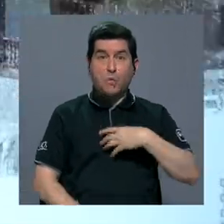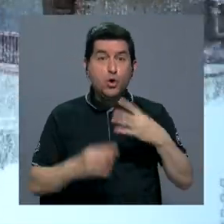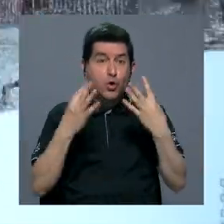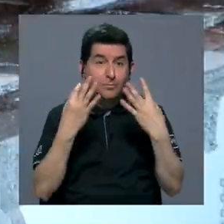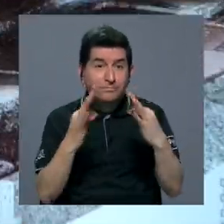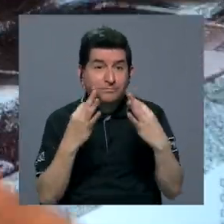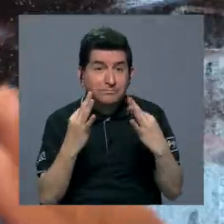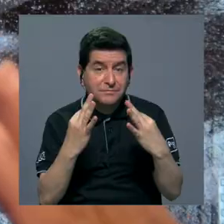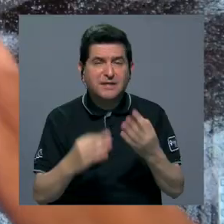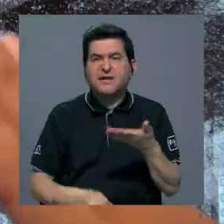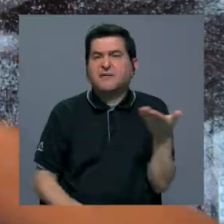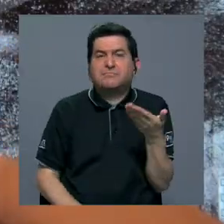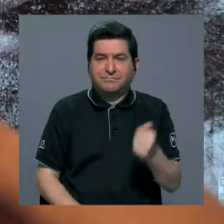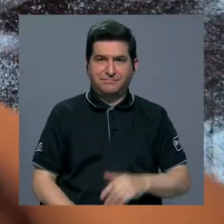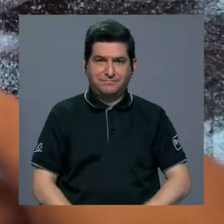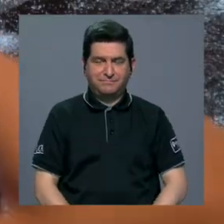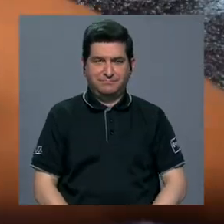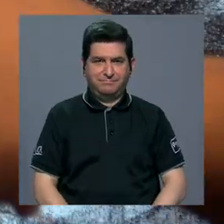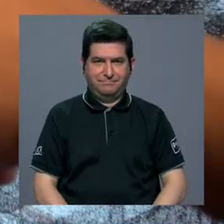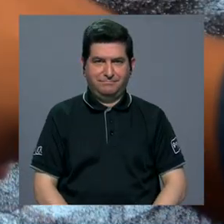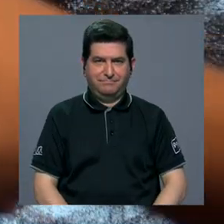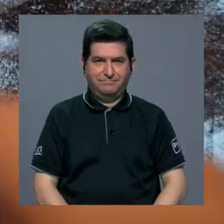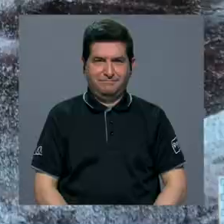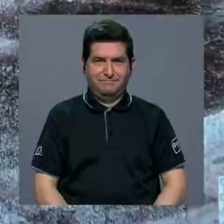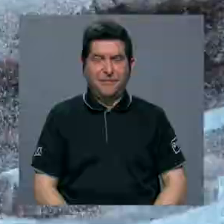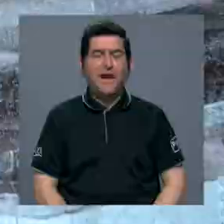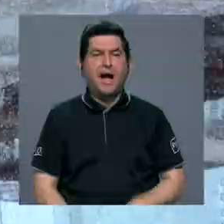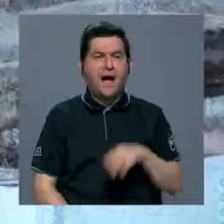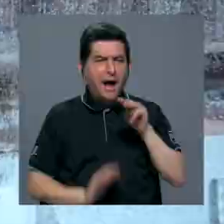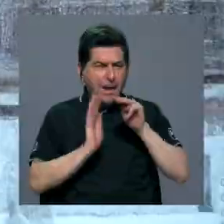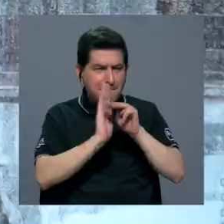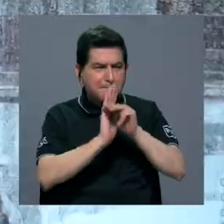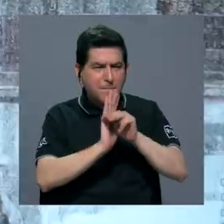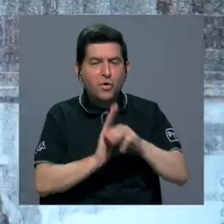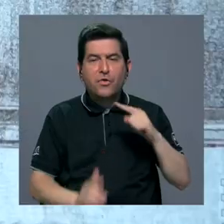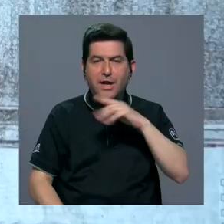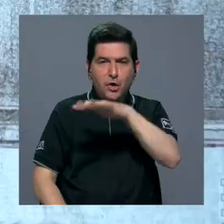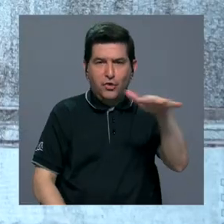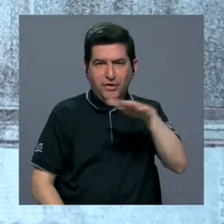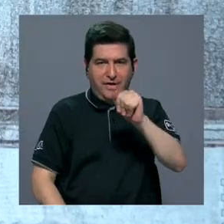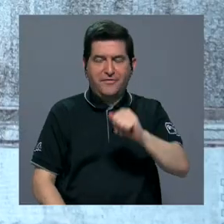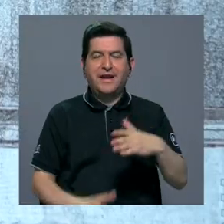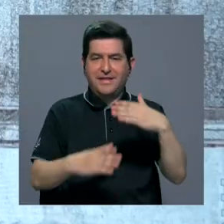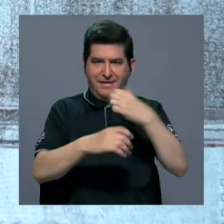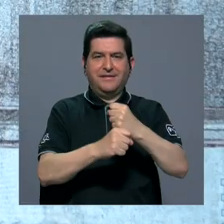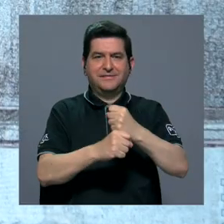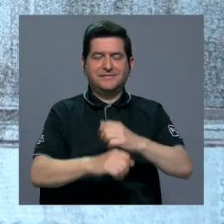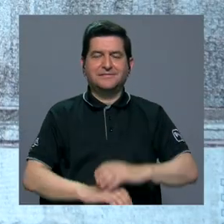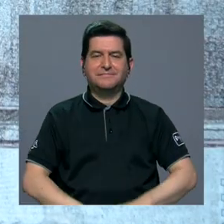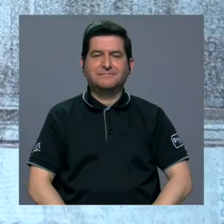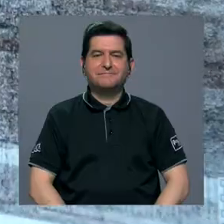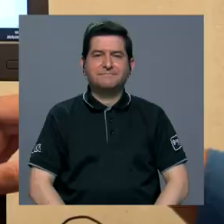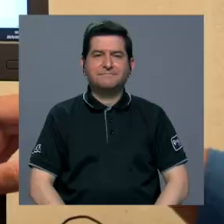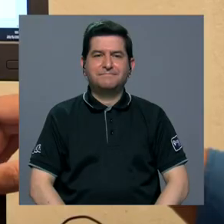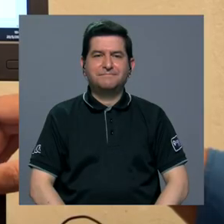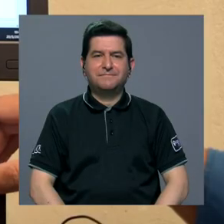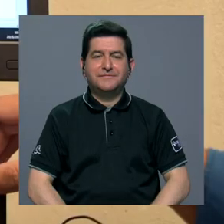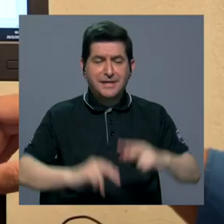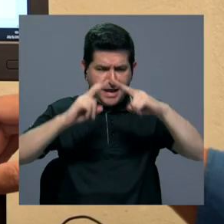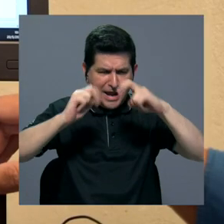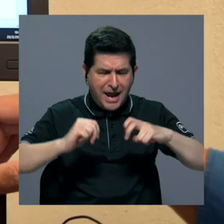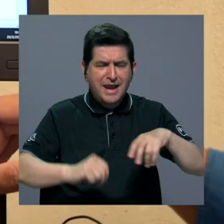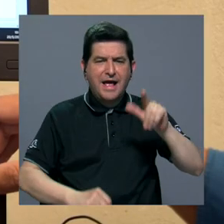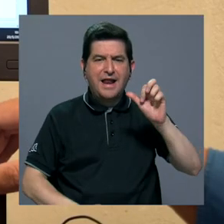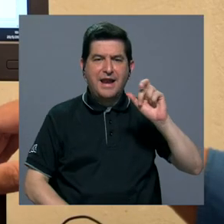trata es de modelar lo que está en la realidad del modelo. El escáner